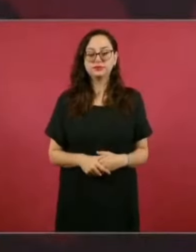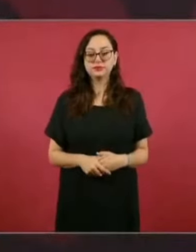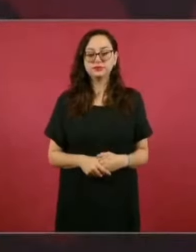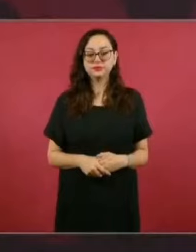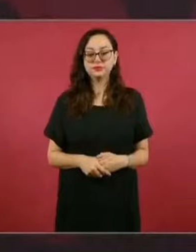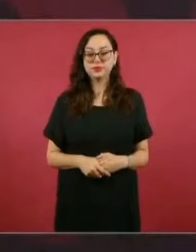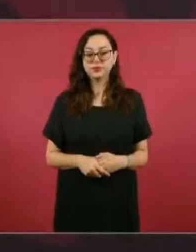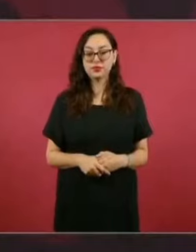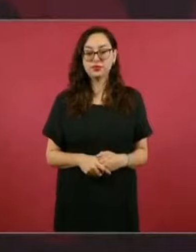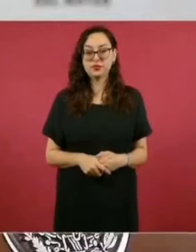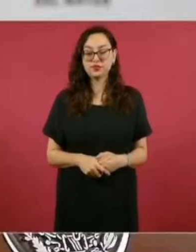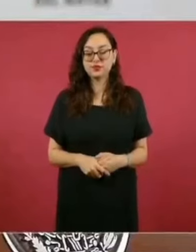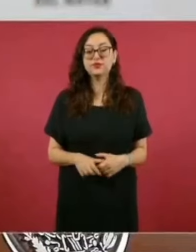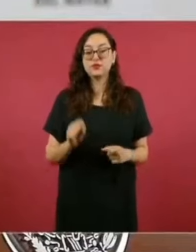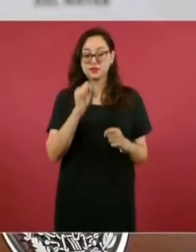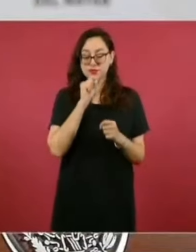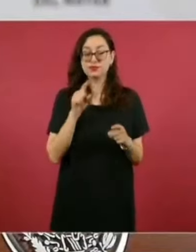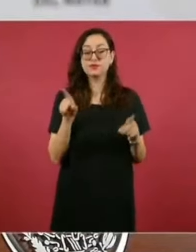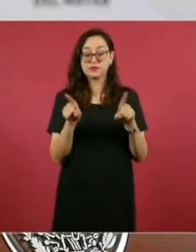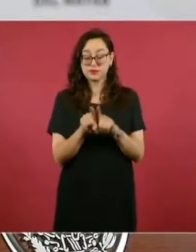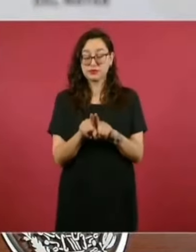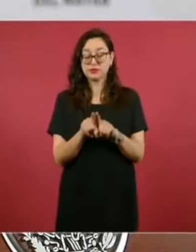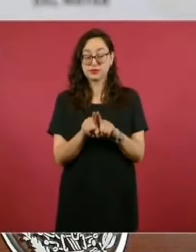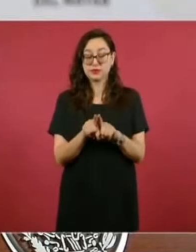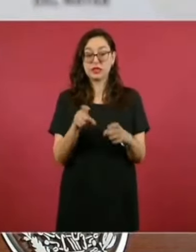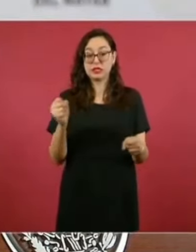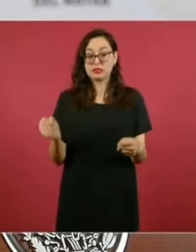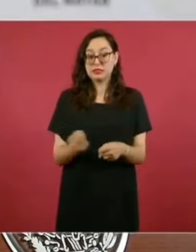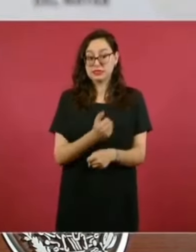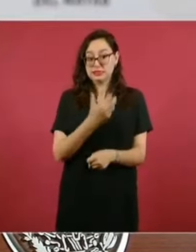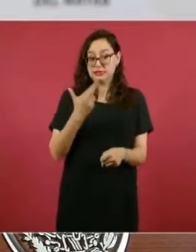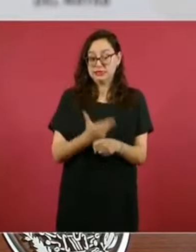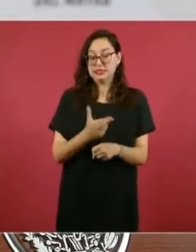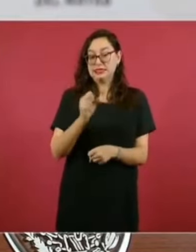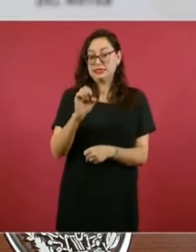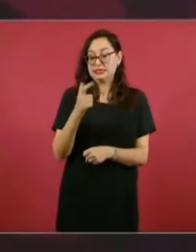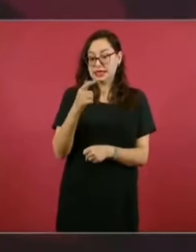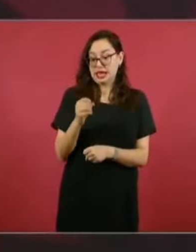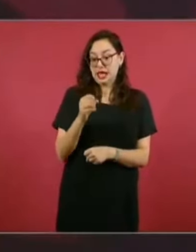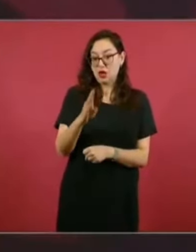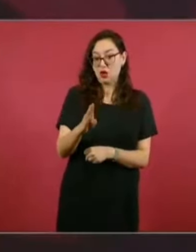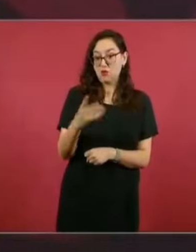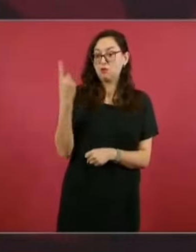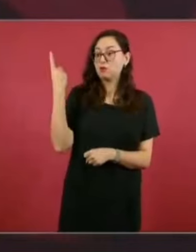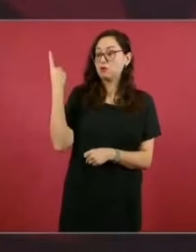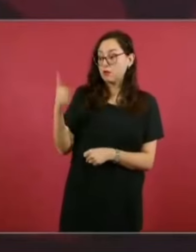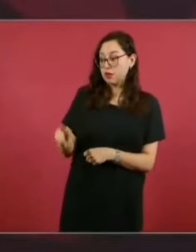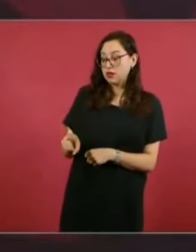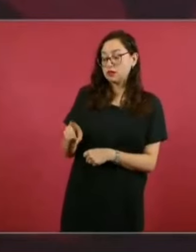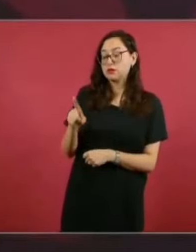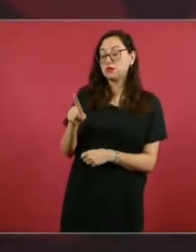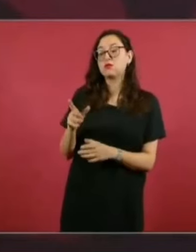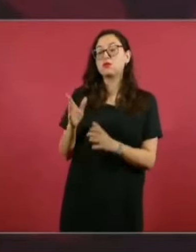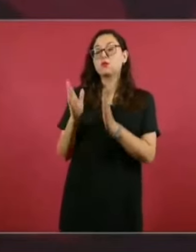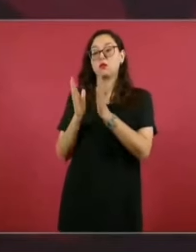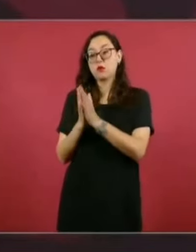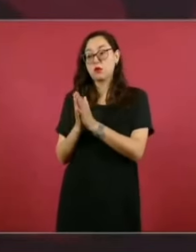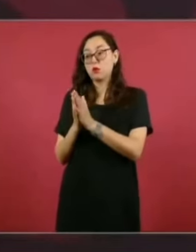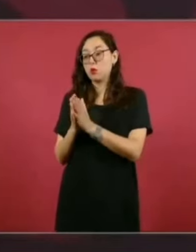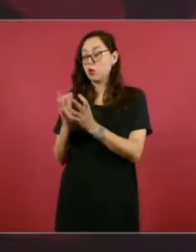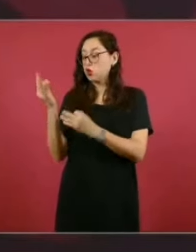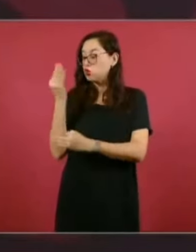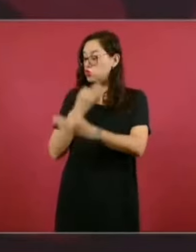instrucción a la secretaria de Gobernación para que se suban